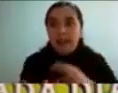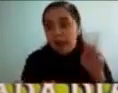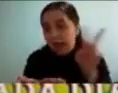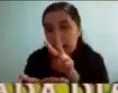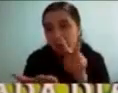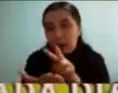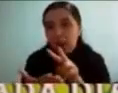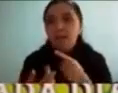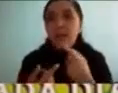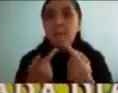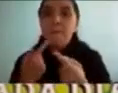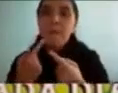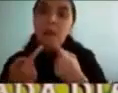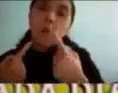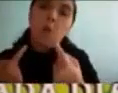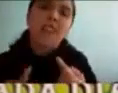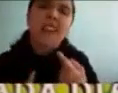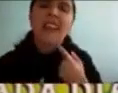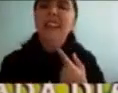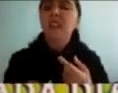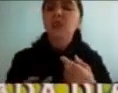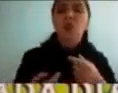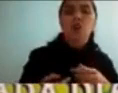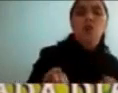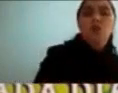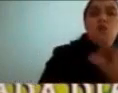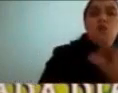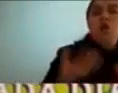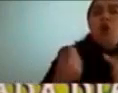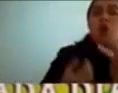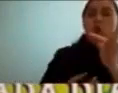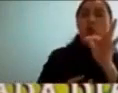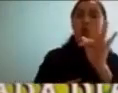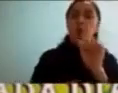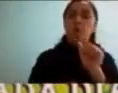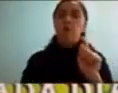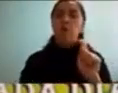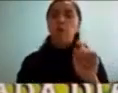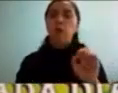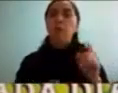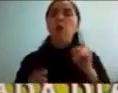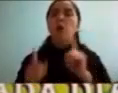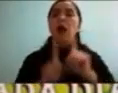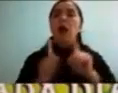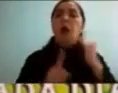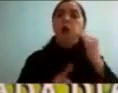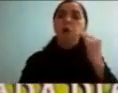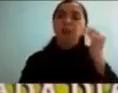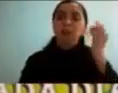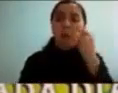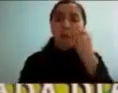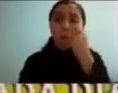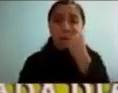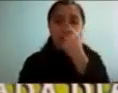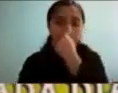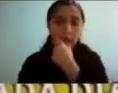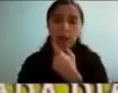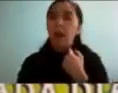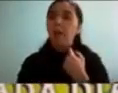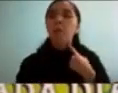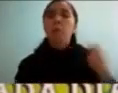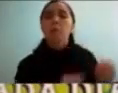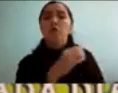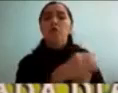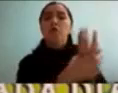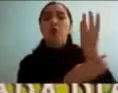preguntas acerca de qué son los fuegos fatuos por qué algunos niños tienen pecas por qué se marchitan las flores etcétera y se supone que era una